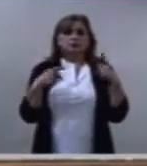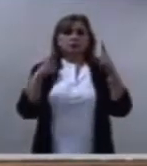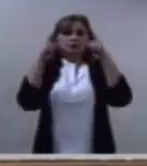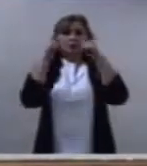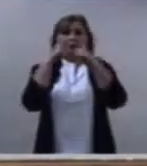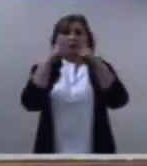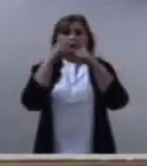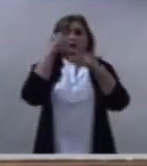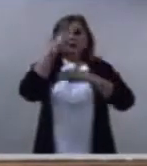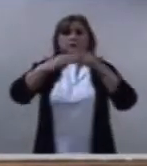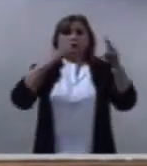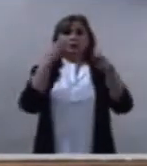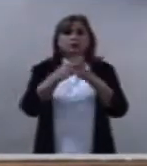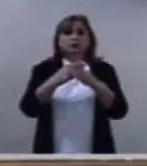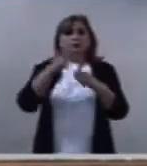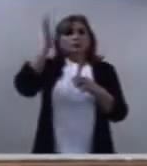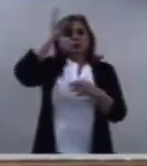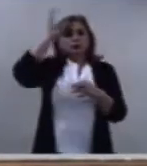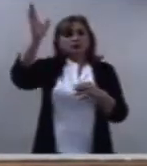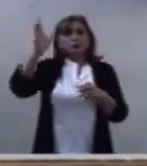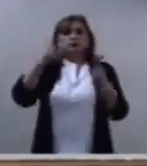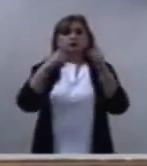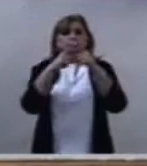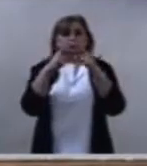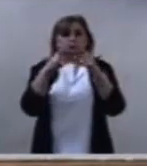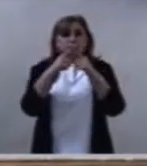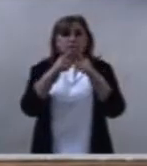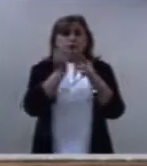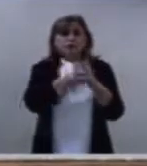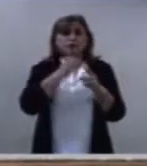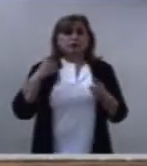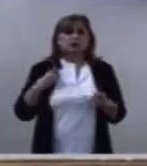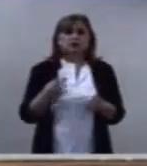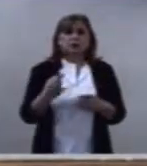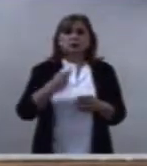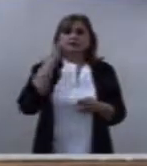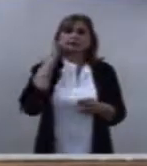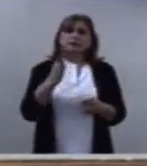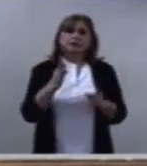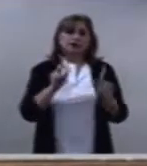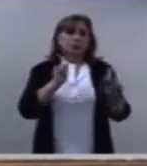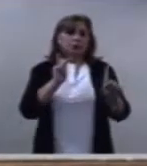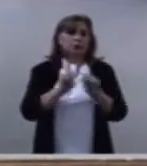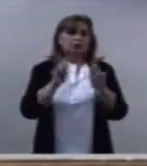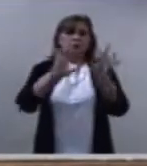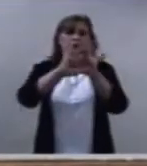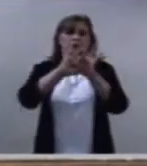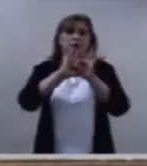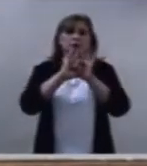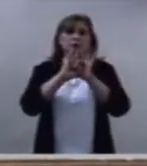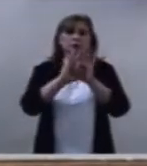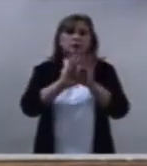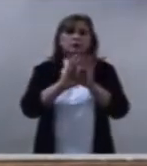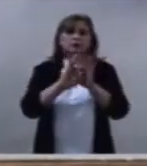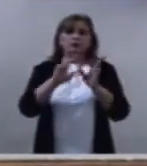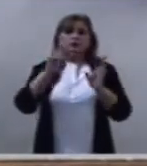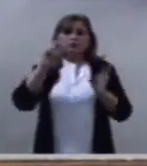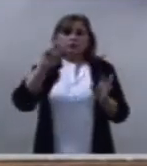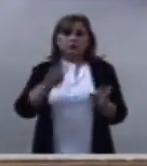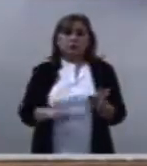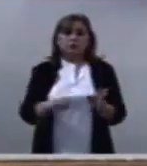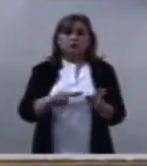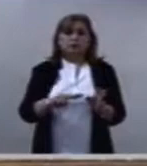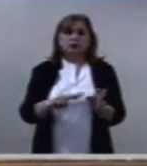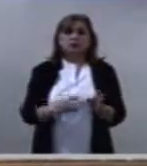iglesia de Cristo tiene que estar perfectamente unida y esto solo es